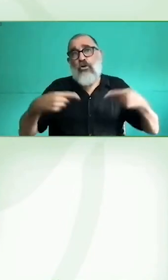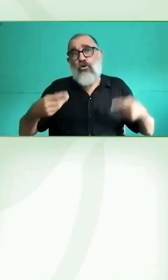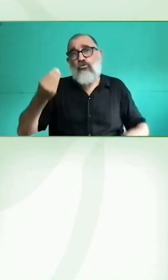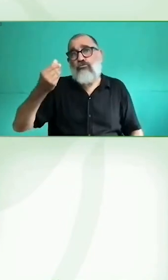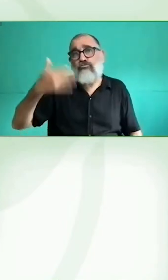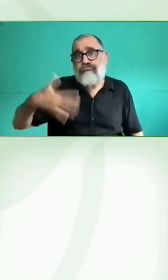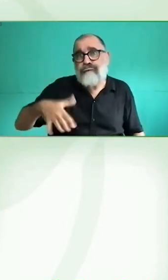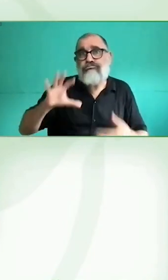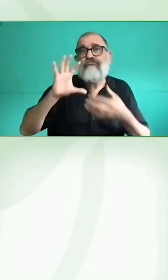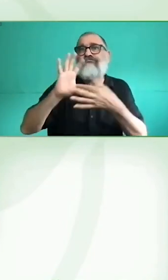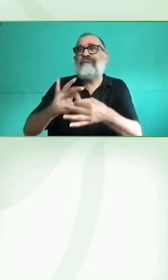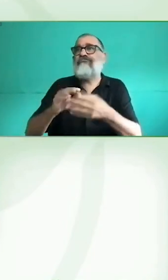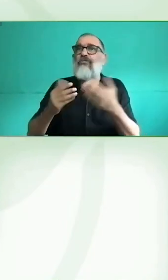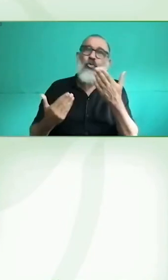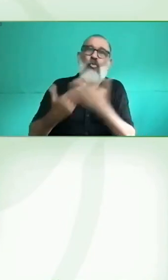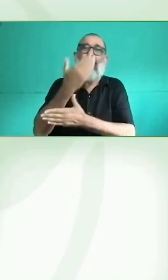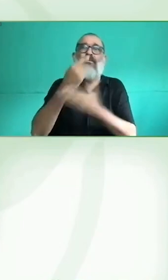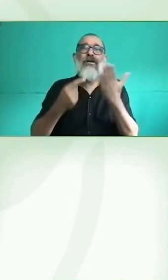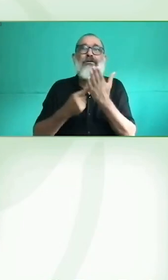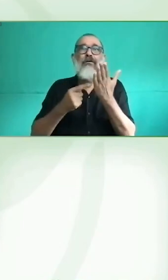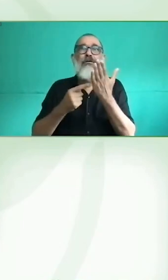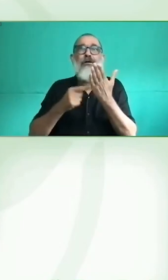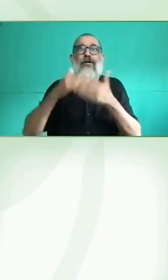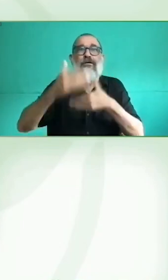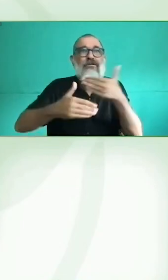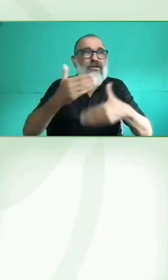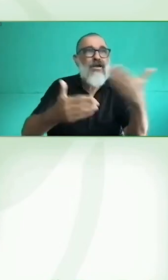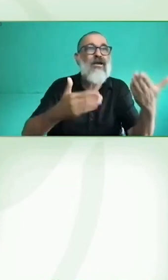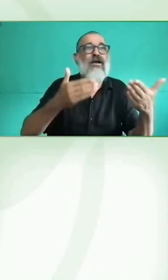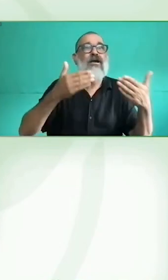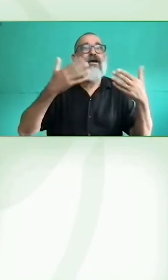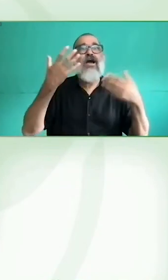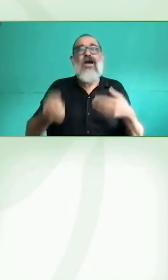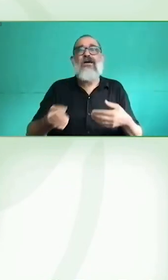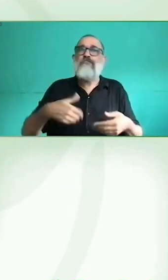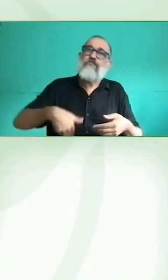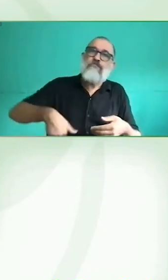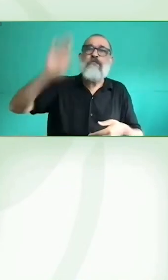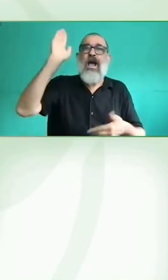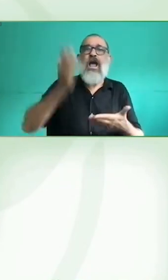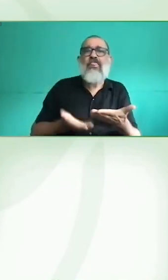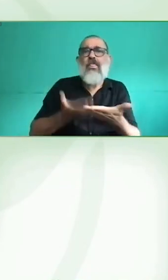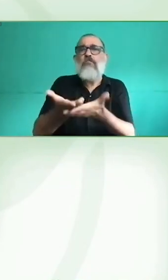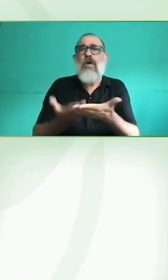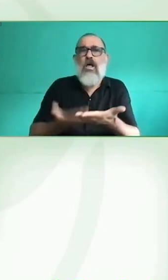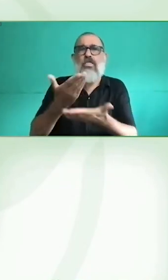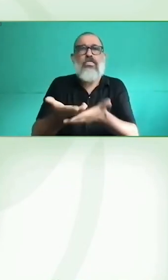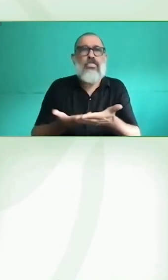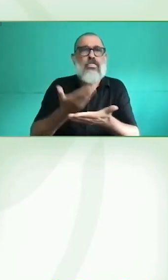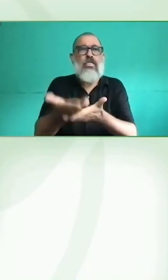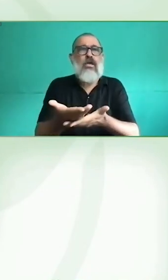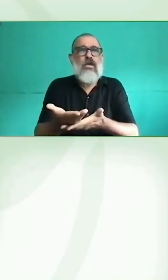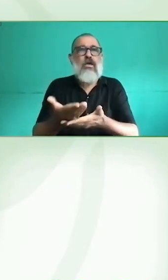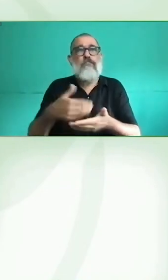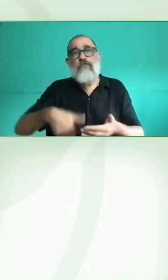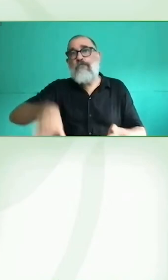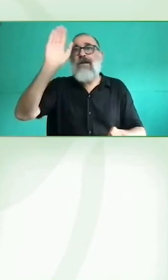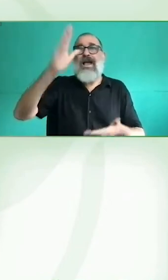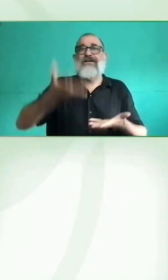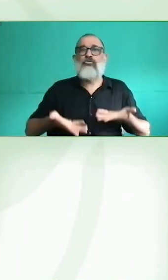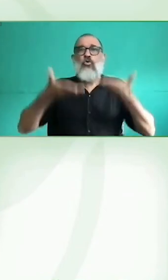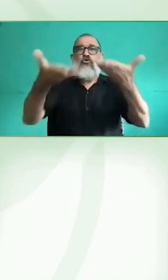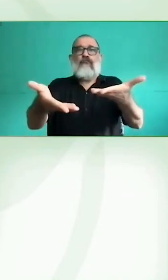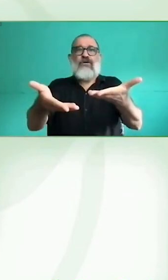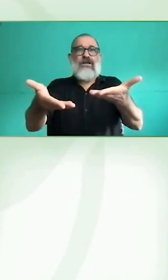entidades están poniendo a disposición de las personas con discapacidad y esto es una ayuda importante también. Y desde los propios sistemas de seguridad